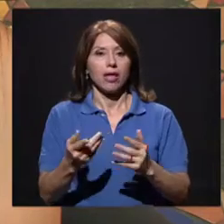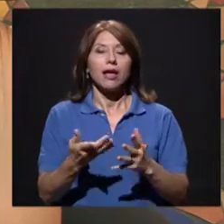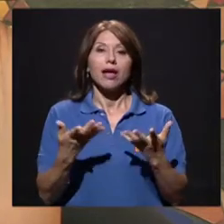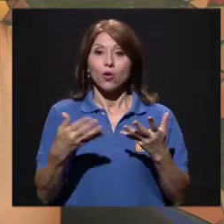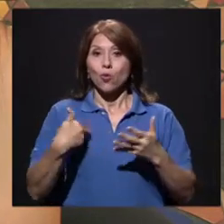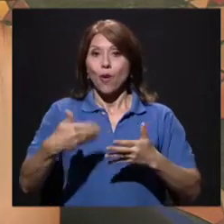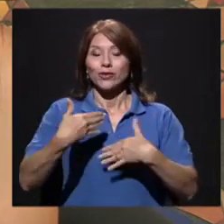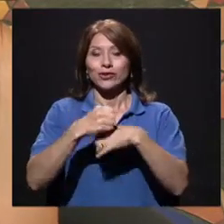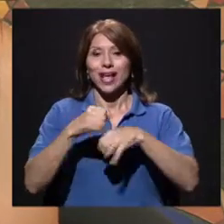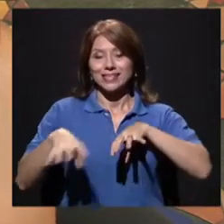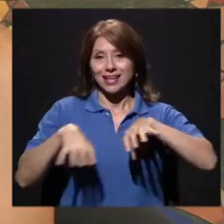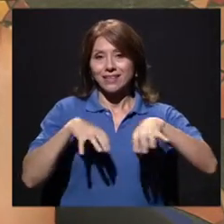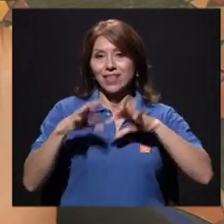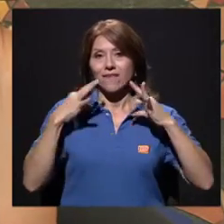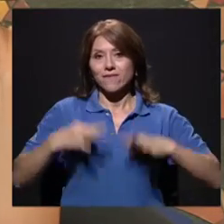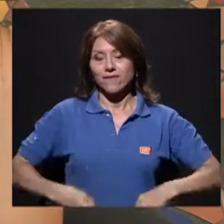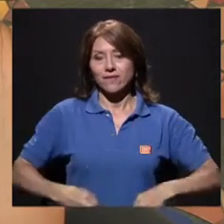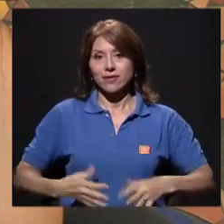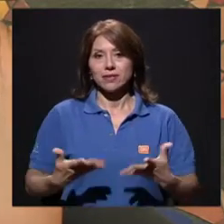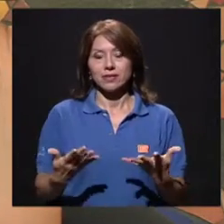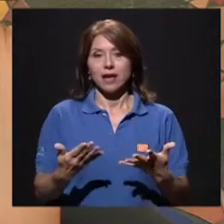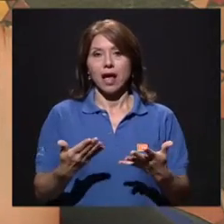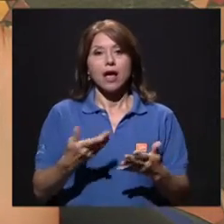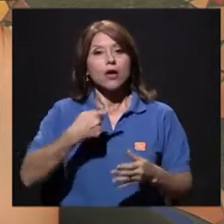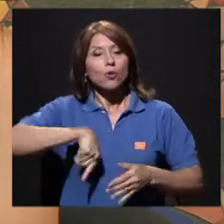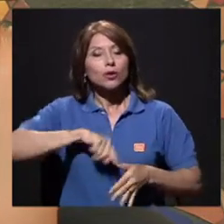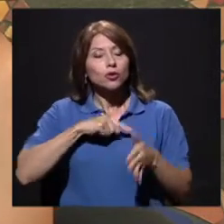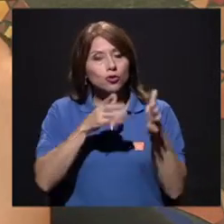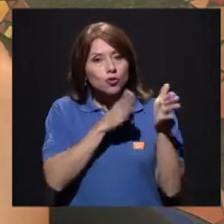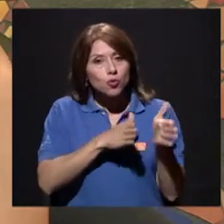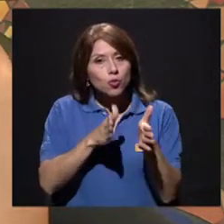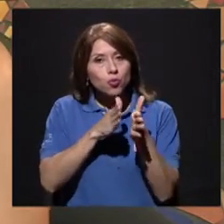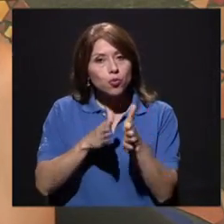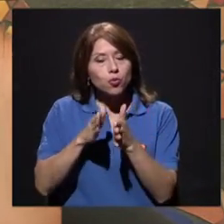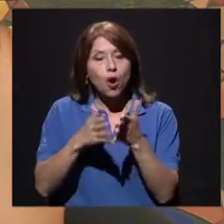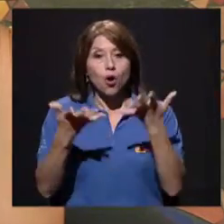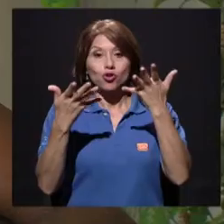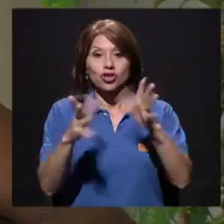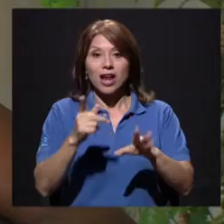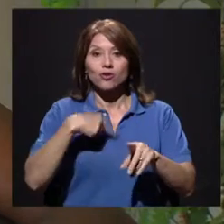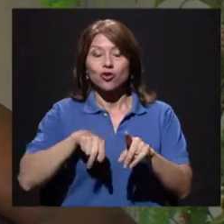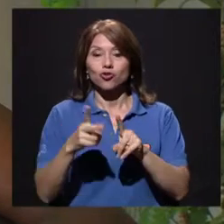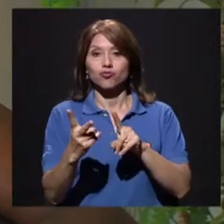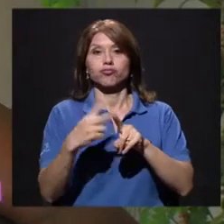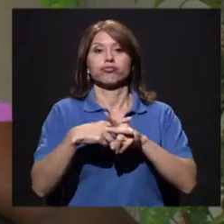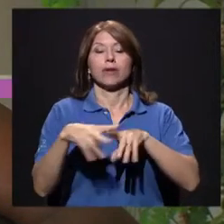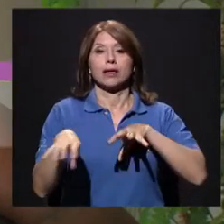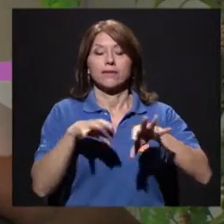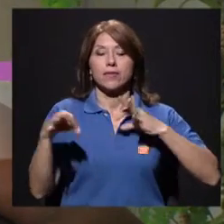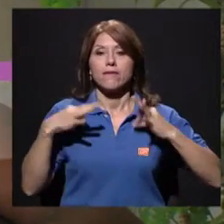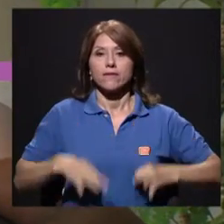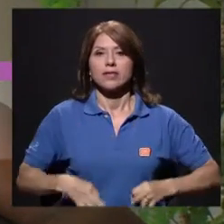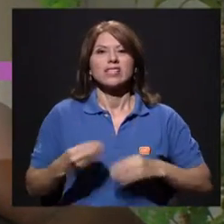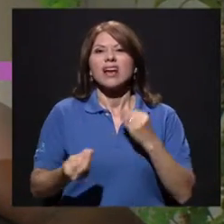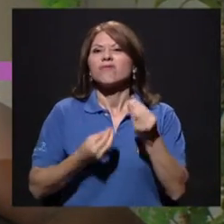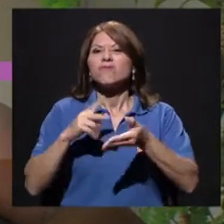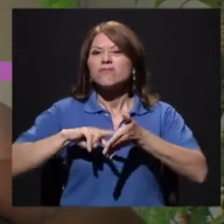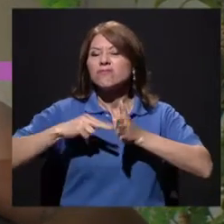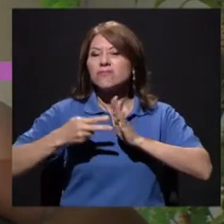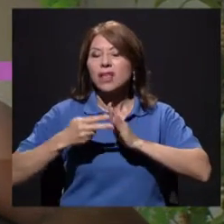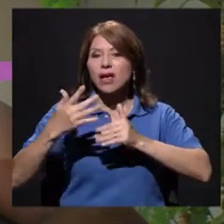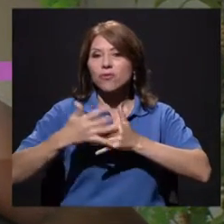como ya en el momento de la práctica en sí. ¿En qué consiste una lesión? Ok, realmente vamos a poder